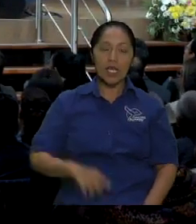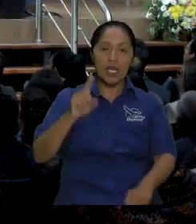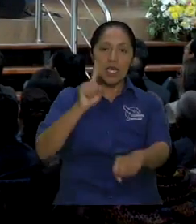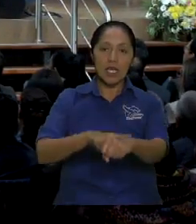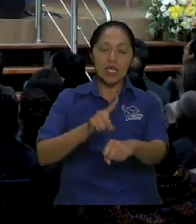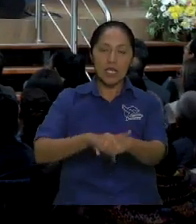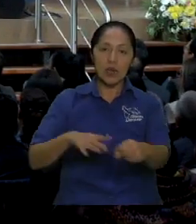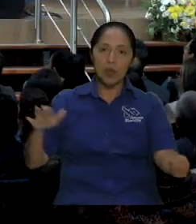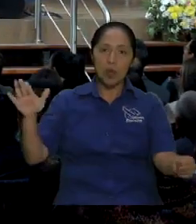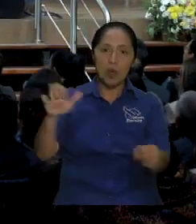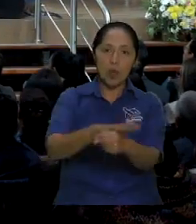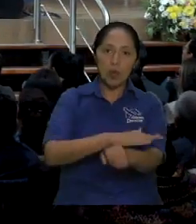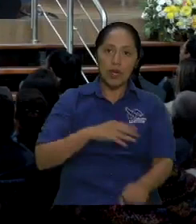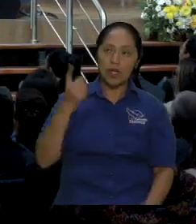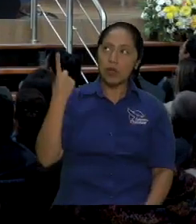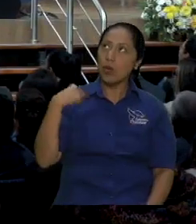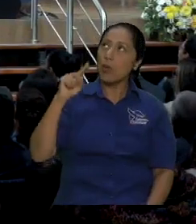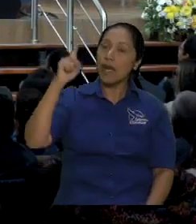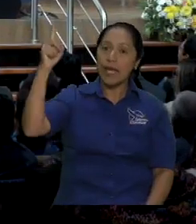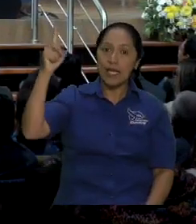echarme lustre no podía ¿para qué?